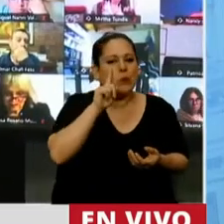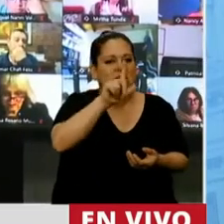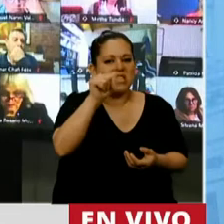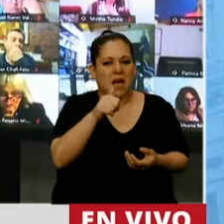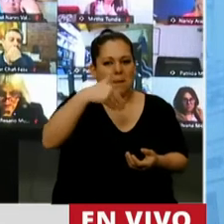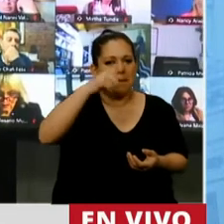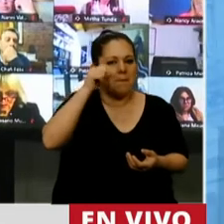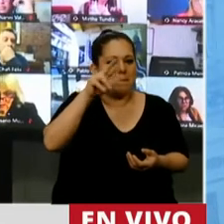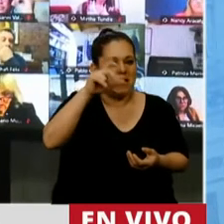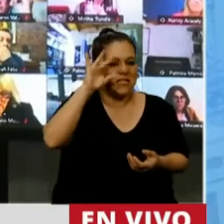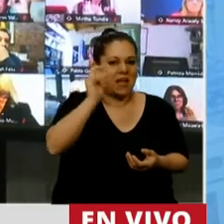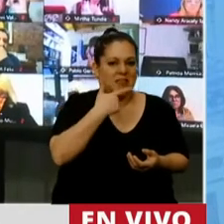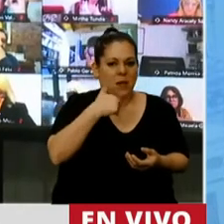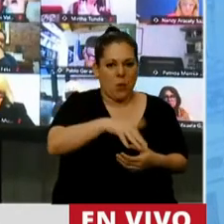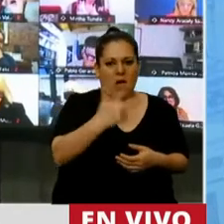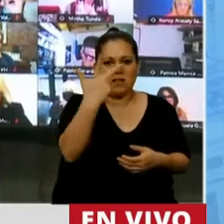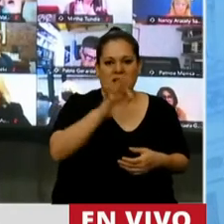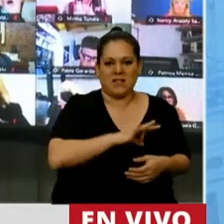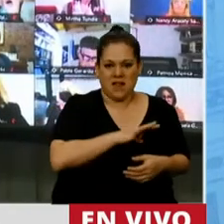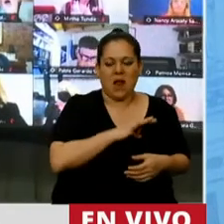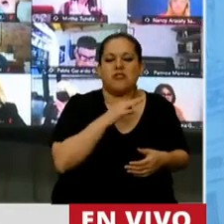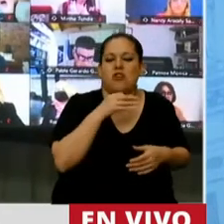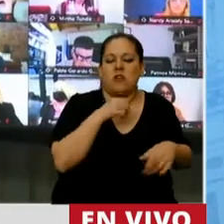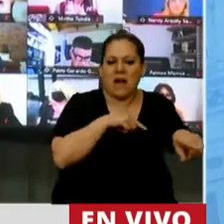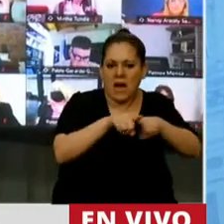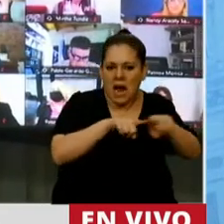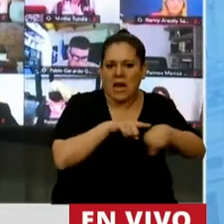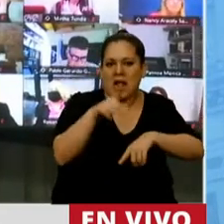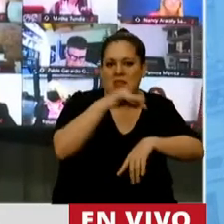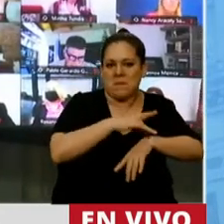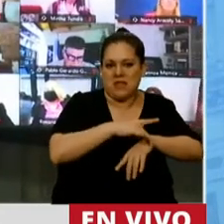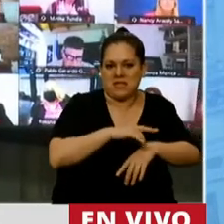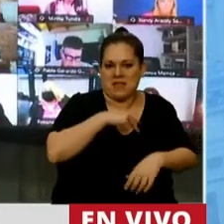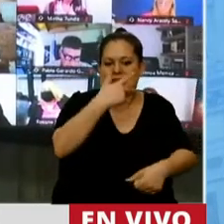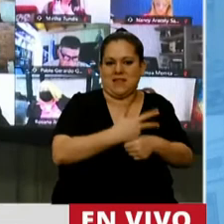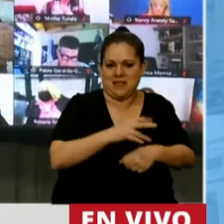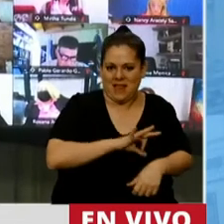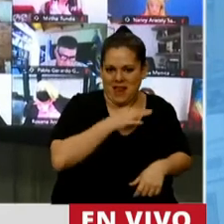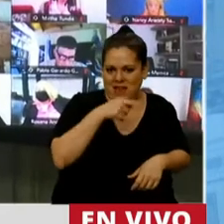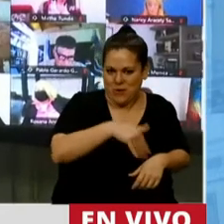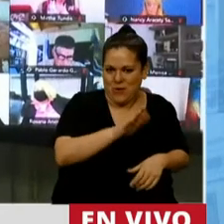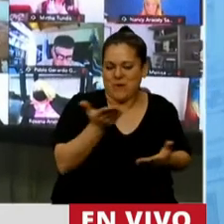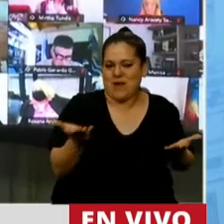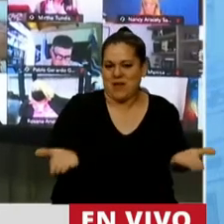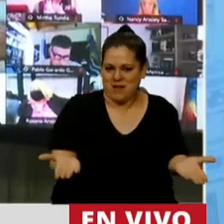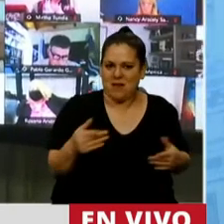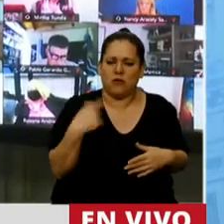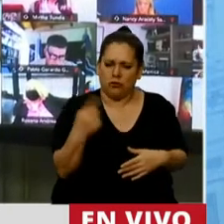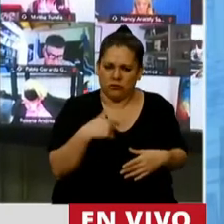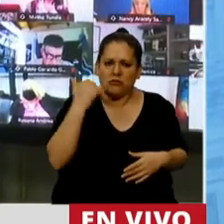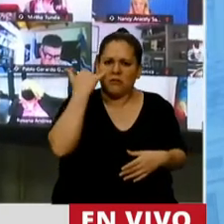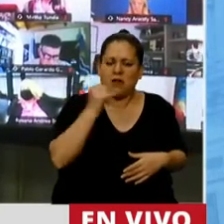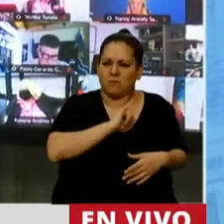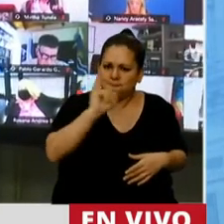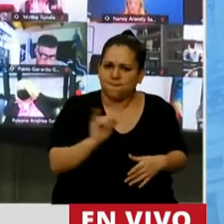funcionamiento, ya en su tercer año, la carrera de medicina. Y lo hemos hecho llegar con fundamentos.